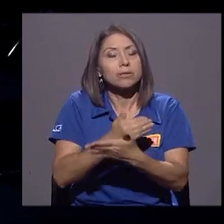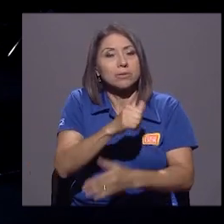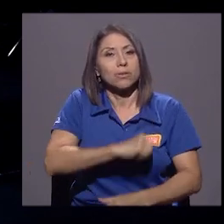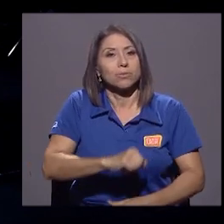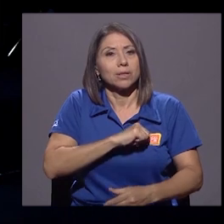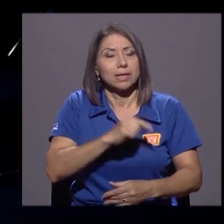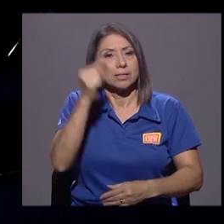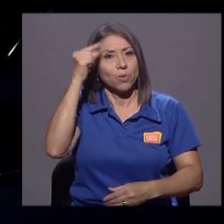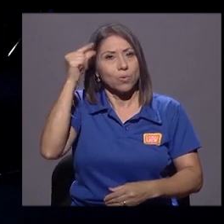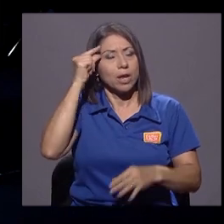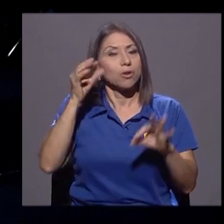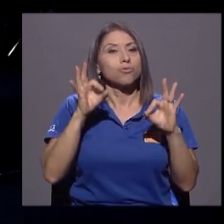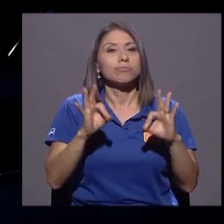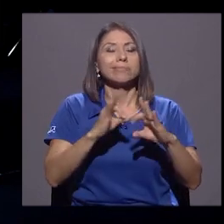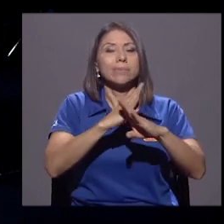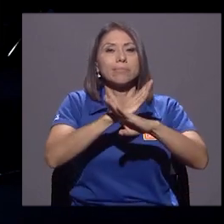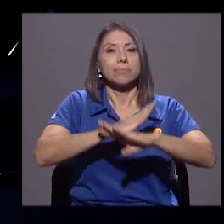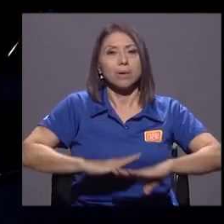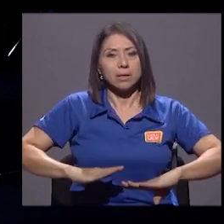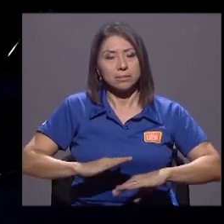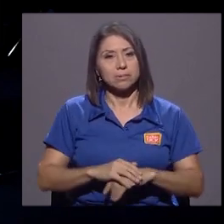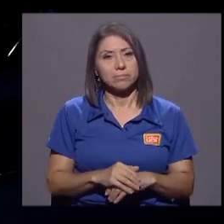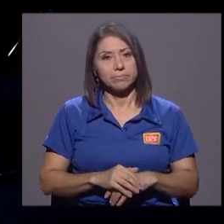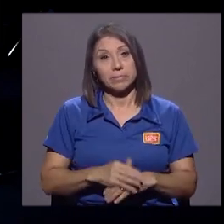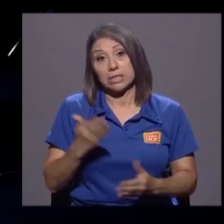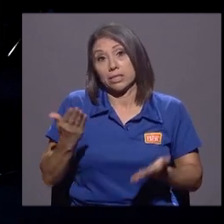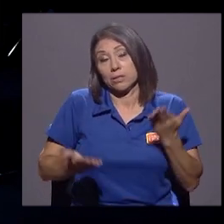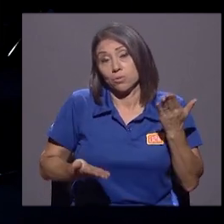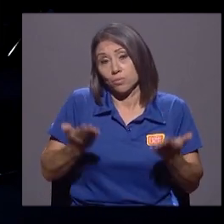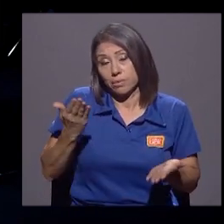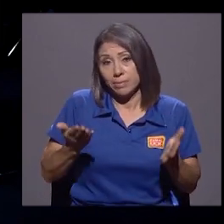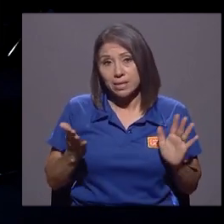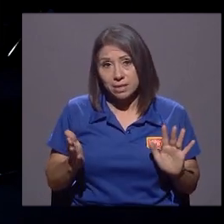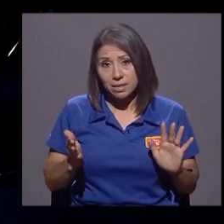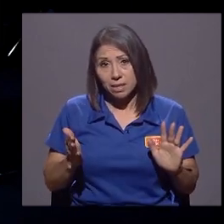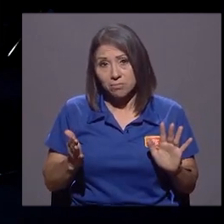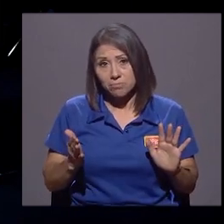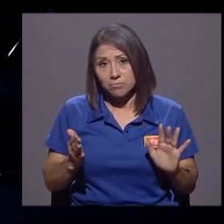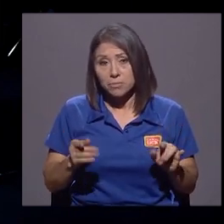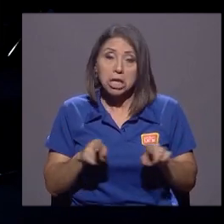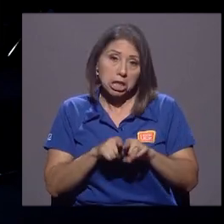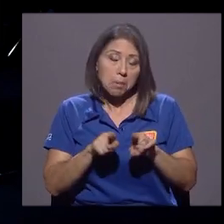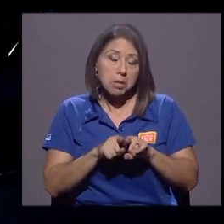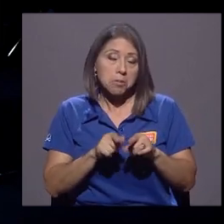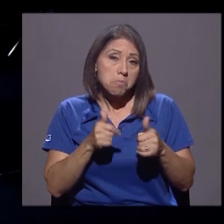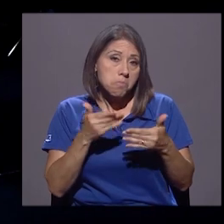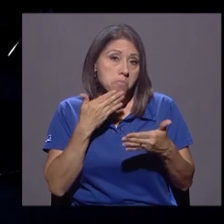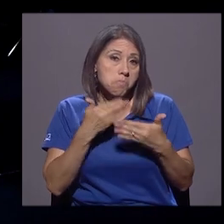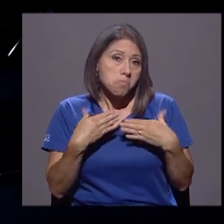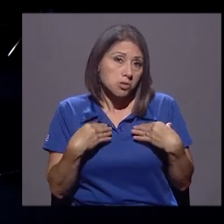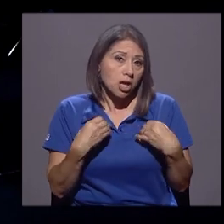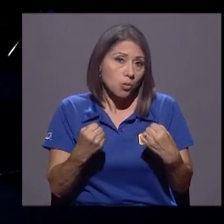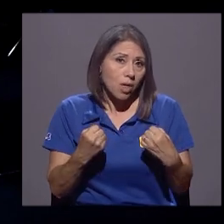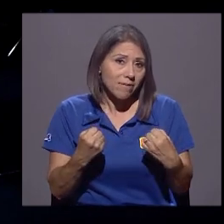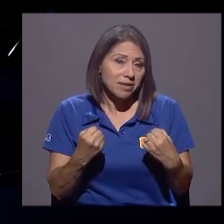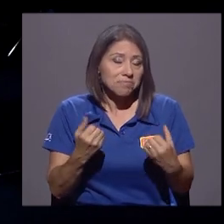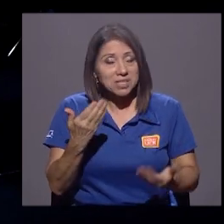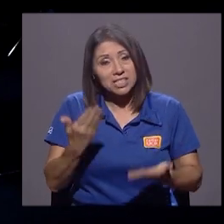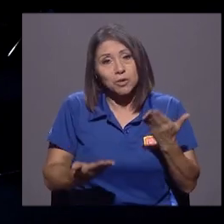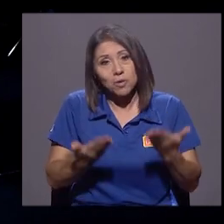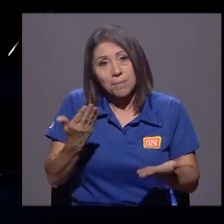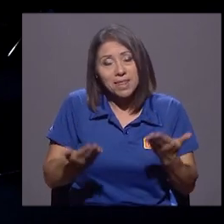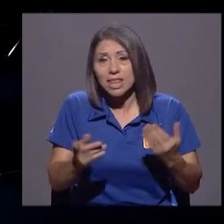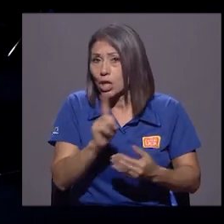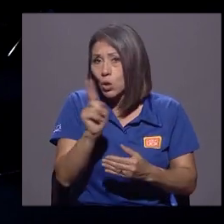en paz. Seguramente, y creo que es incluso saludable, no todos quedaremos satisfechos con el